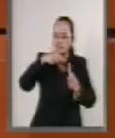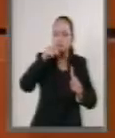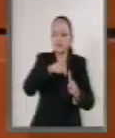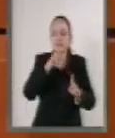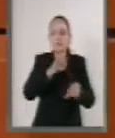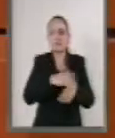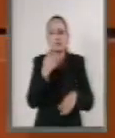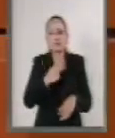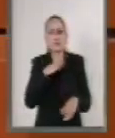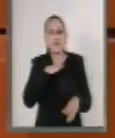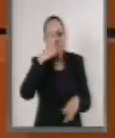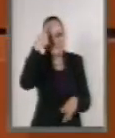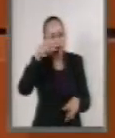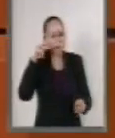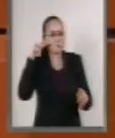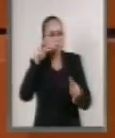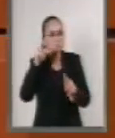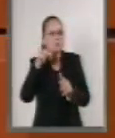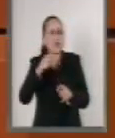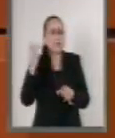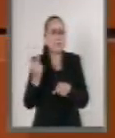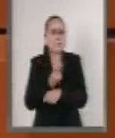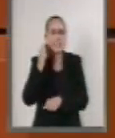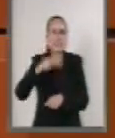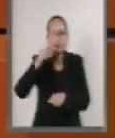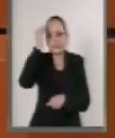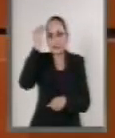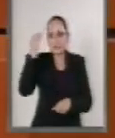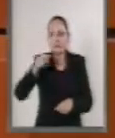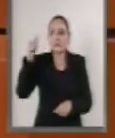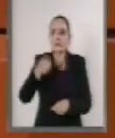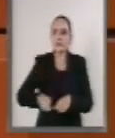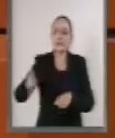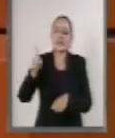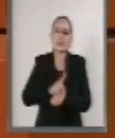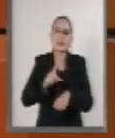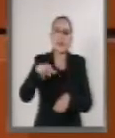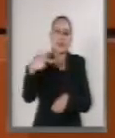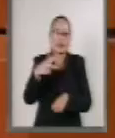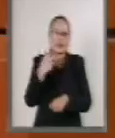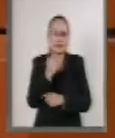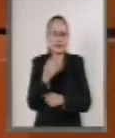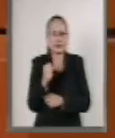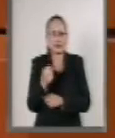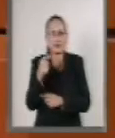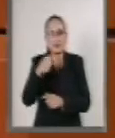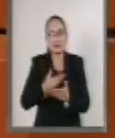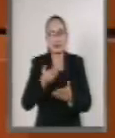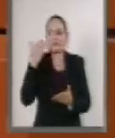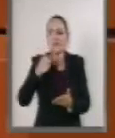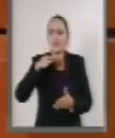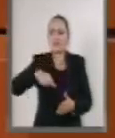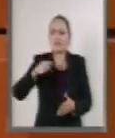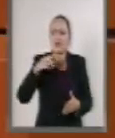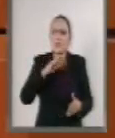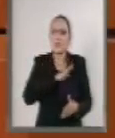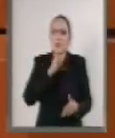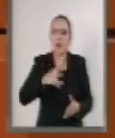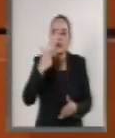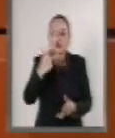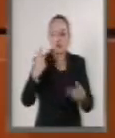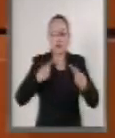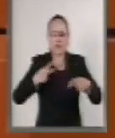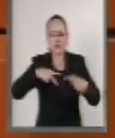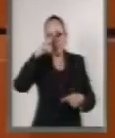sobre todo para darle seguimiento a los terribles sucesos del pasado 13 de septiembre, en donde perdieron la vida ocho mexicanos